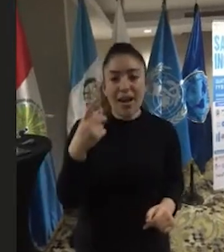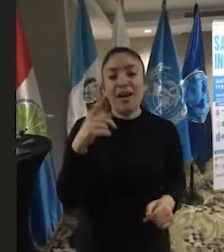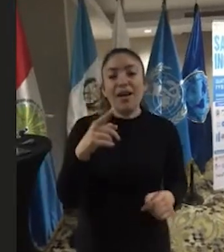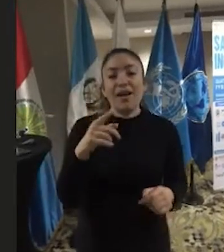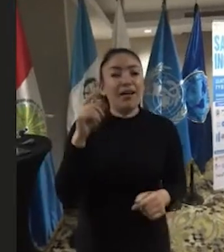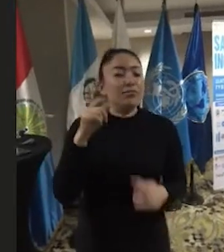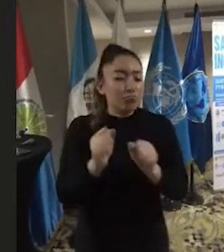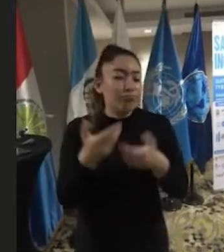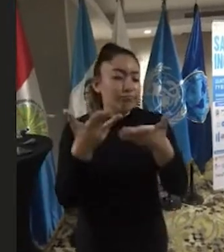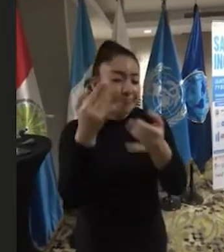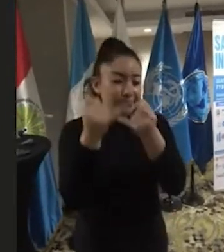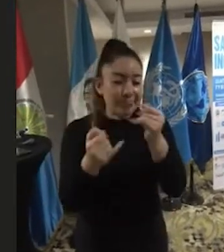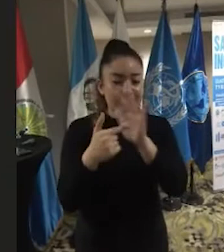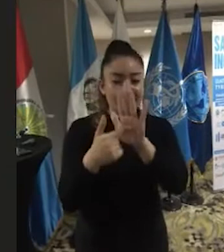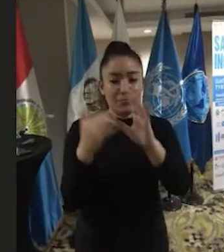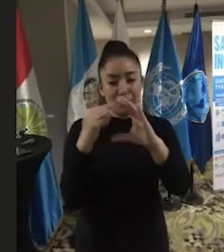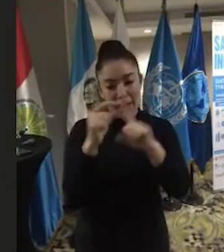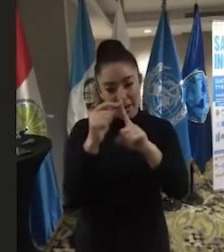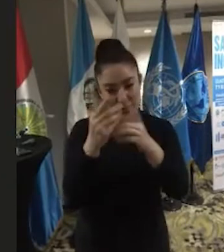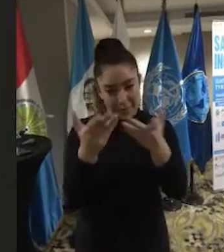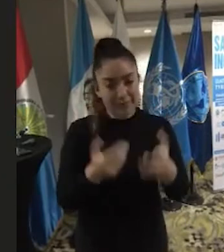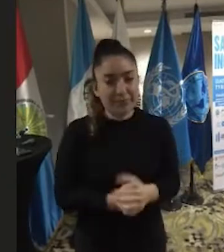mensaje de cierre para este evento.